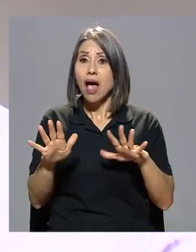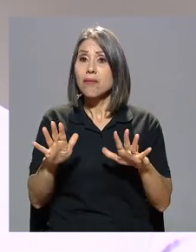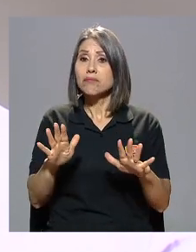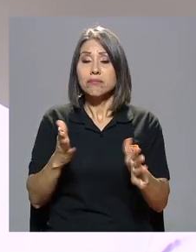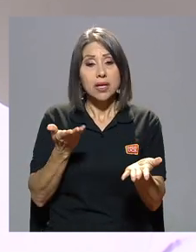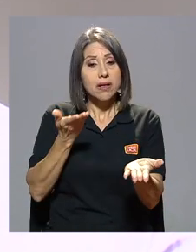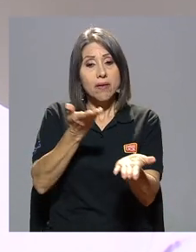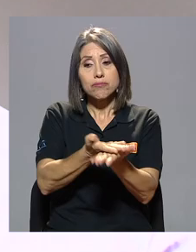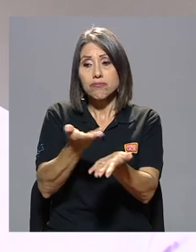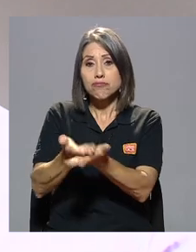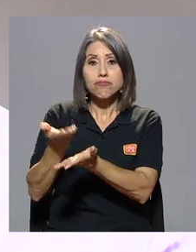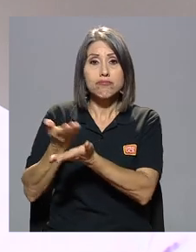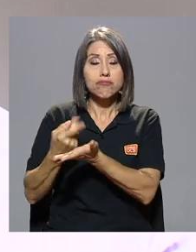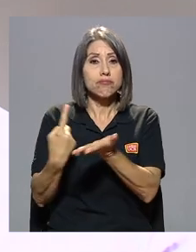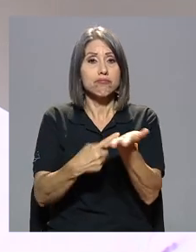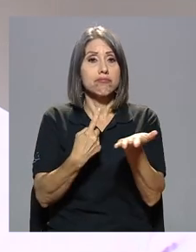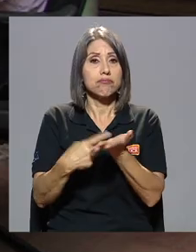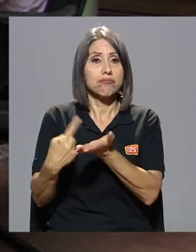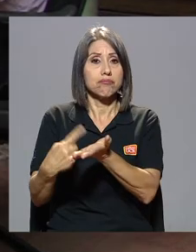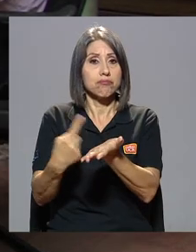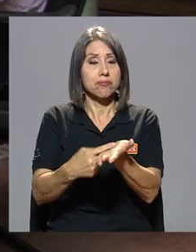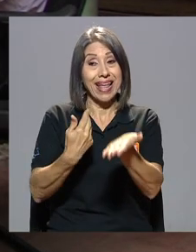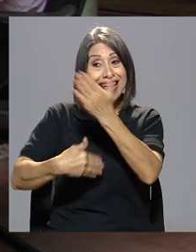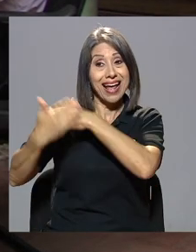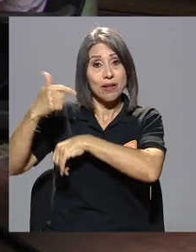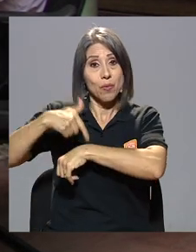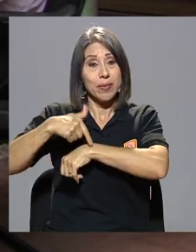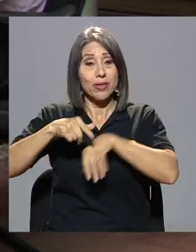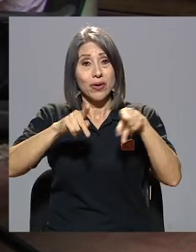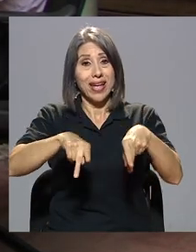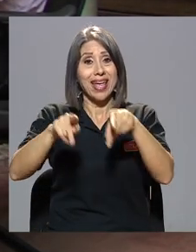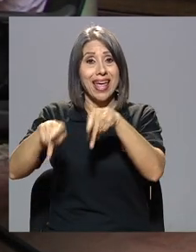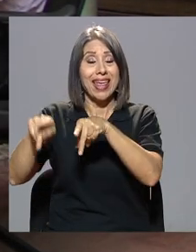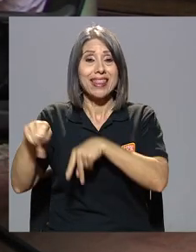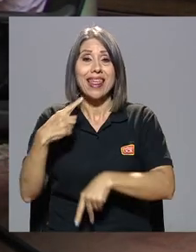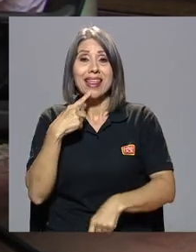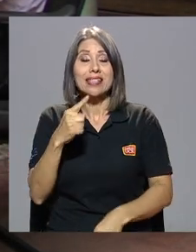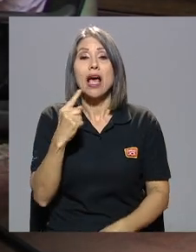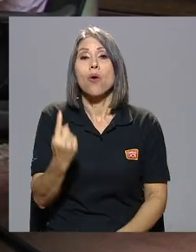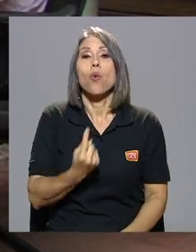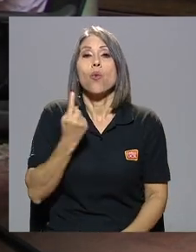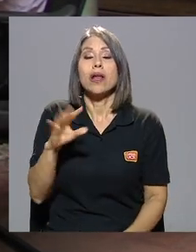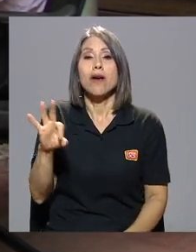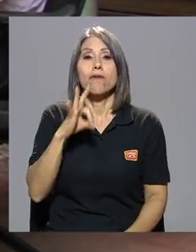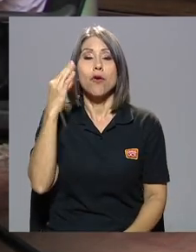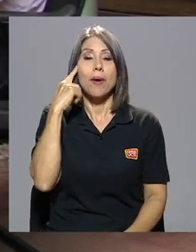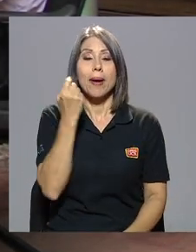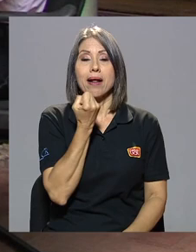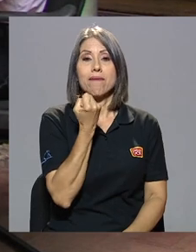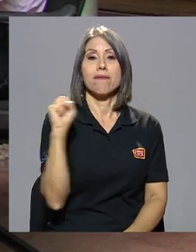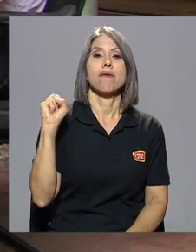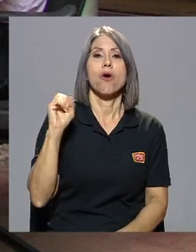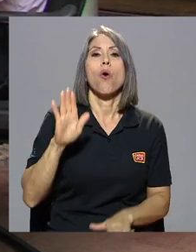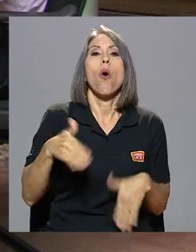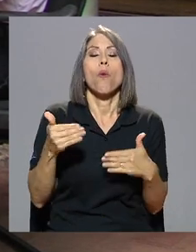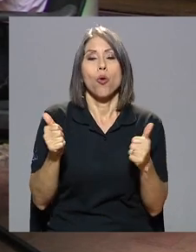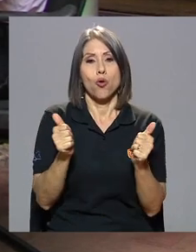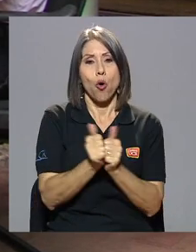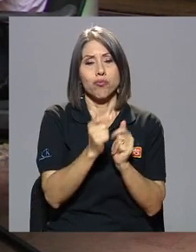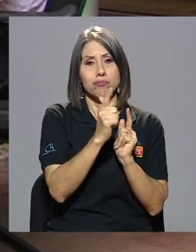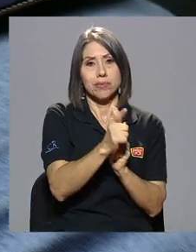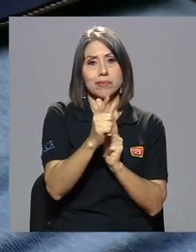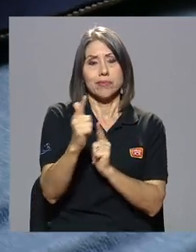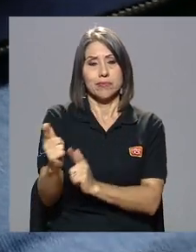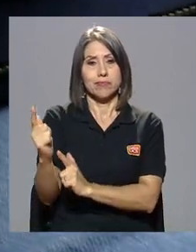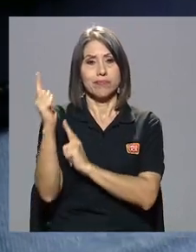estaba en el tapete de discusión había además en esa época gente que planteaba que la única vía para la revolución era la lucha